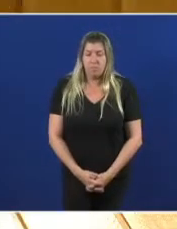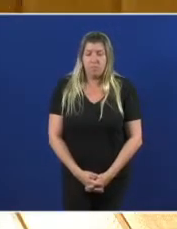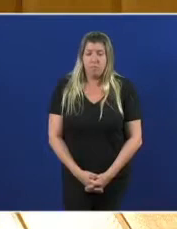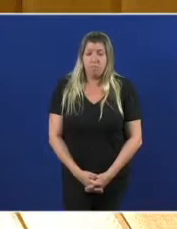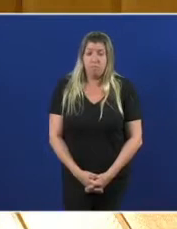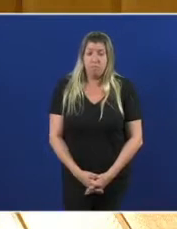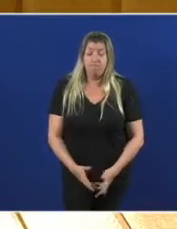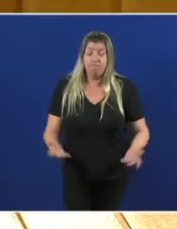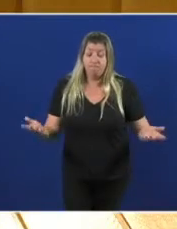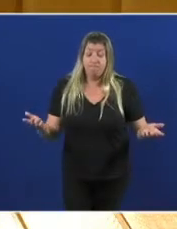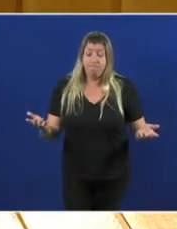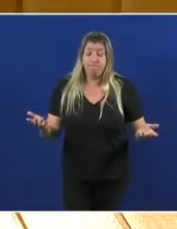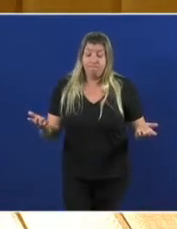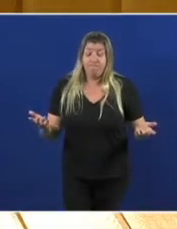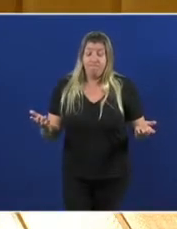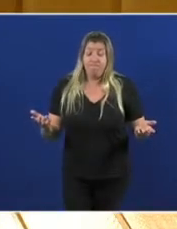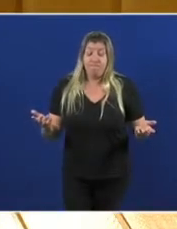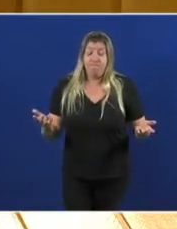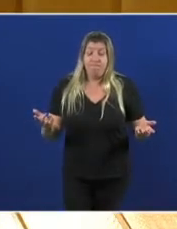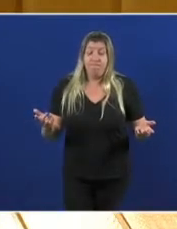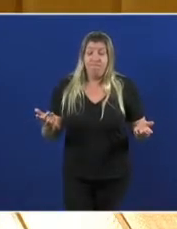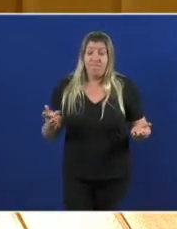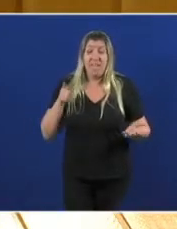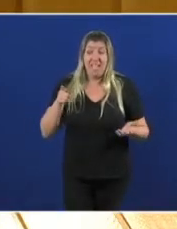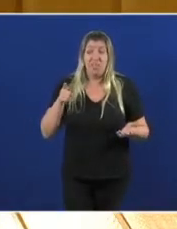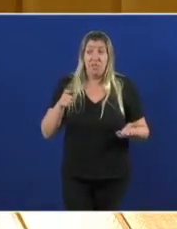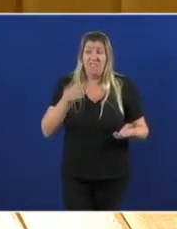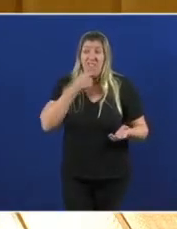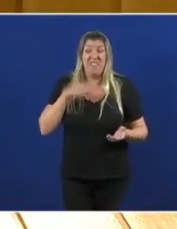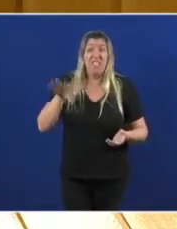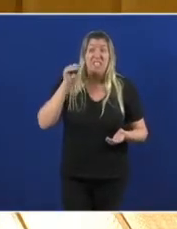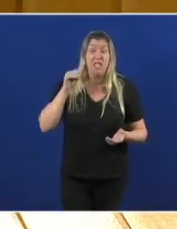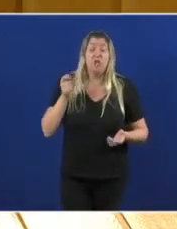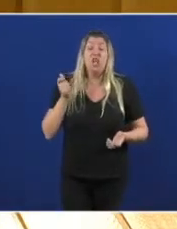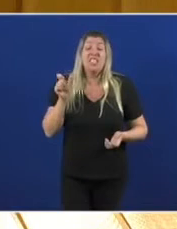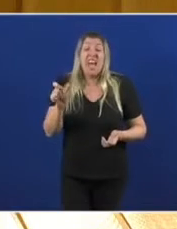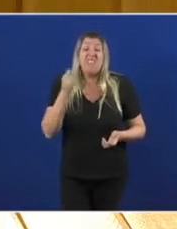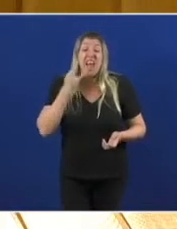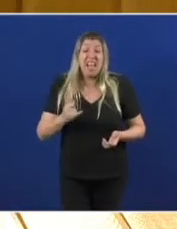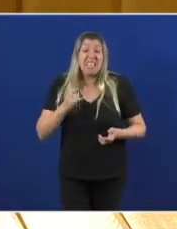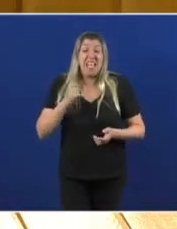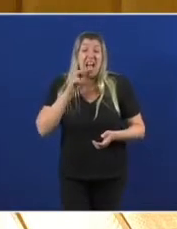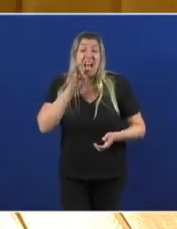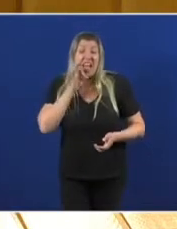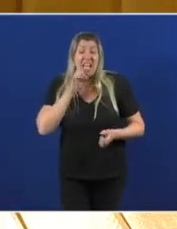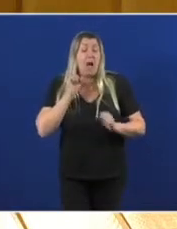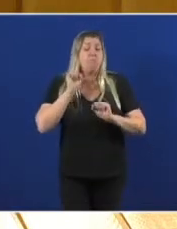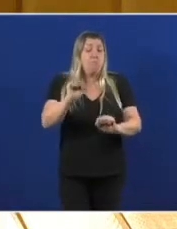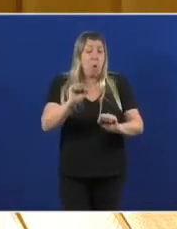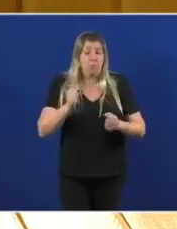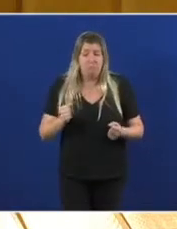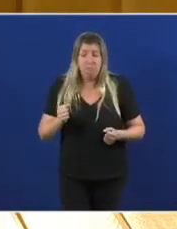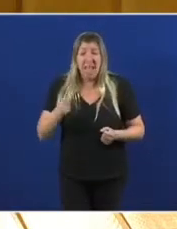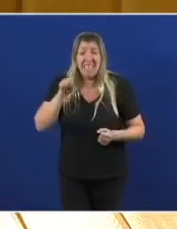Explicaría Por que beta unha tarifa eléctrica galega A súa negativa A unha empresa